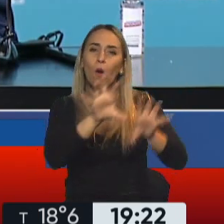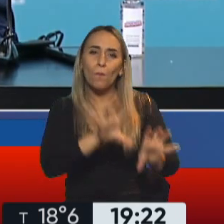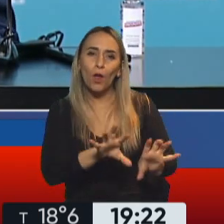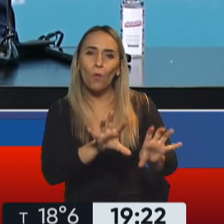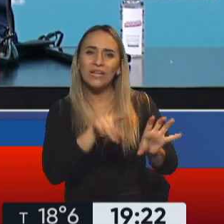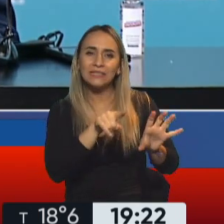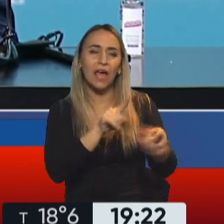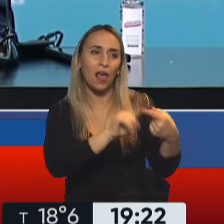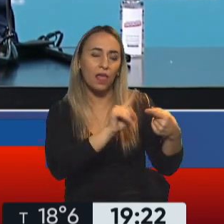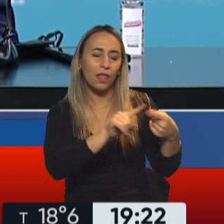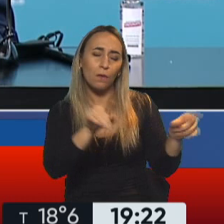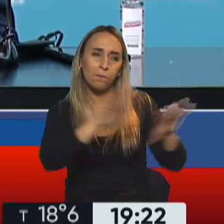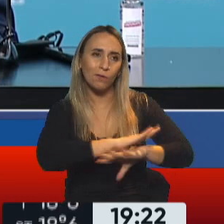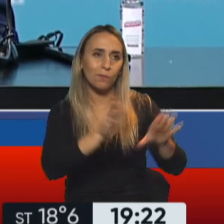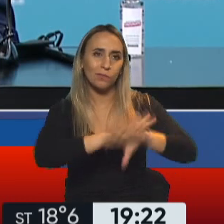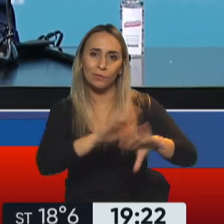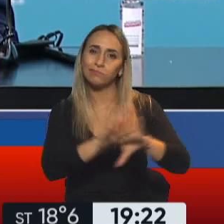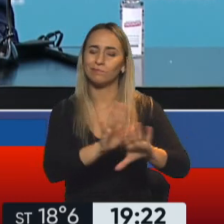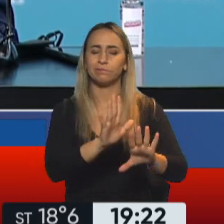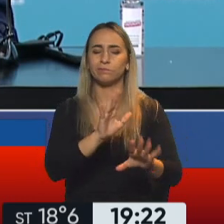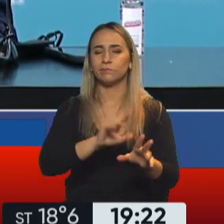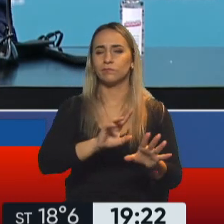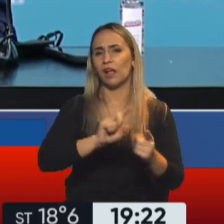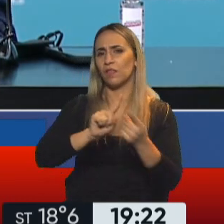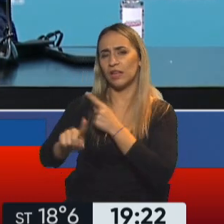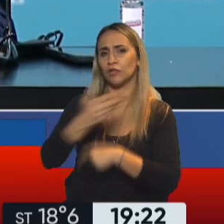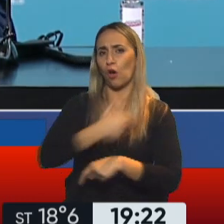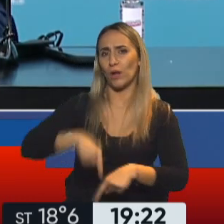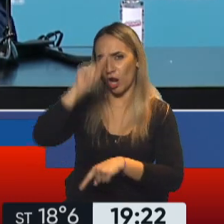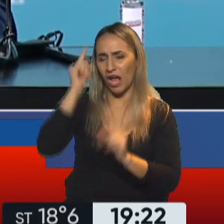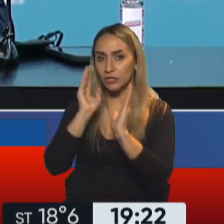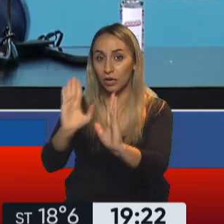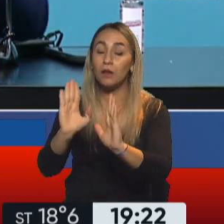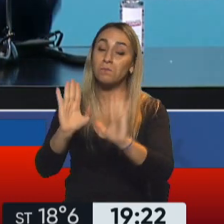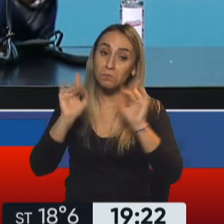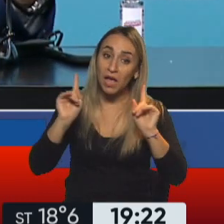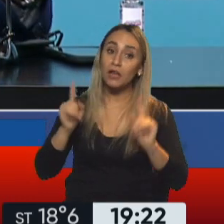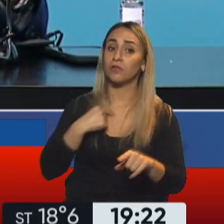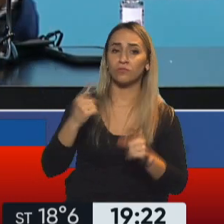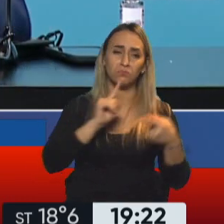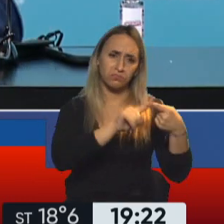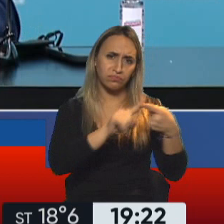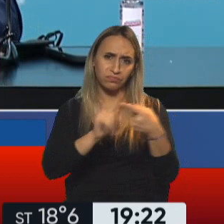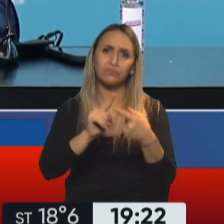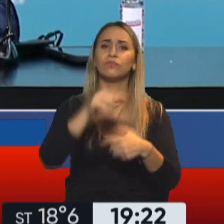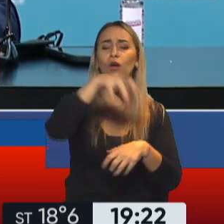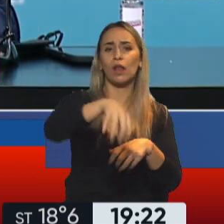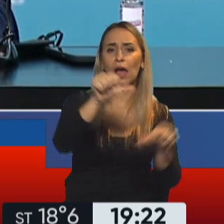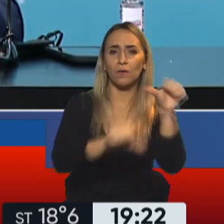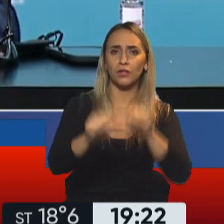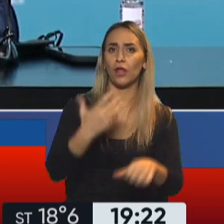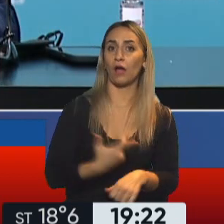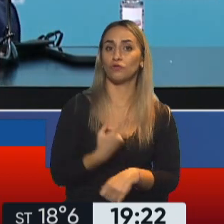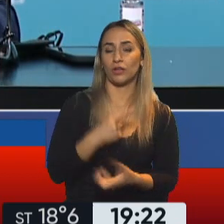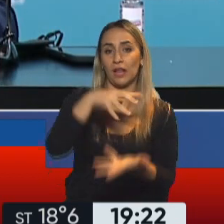el laboratorio Bharat Biotech de la India con sus representantes en Argentina, hemos trabajado también con las